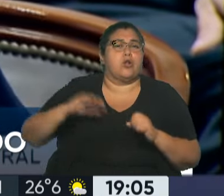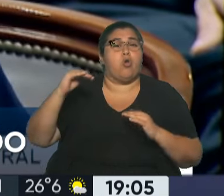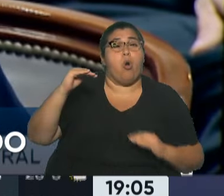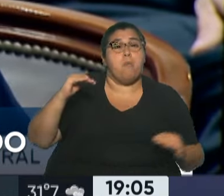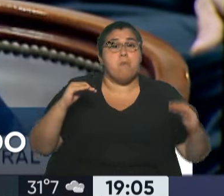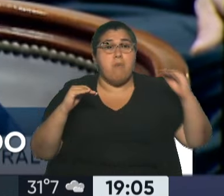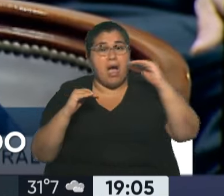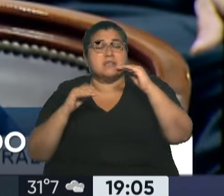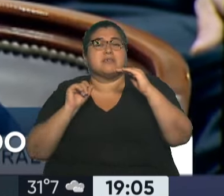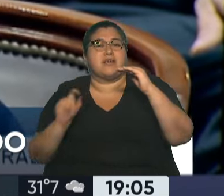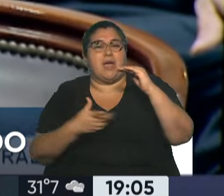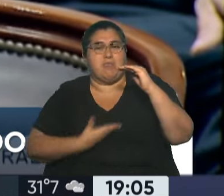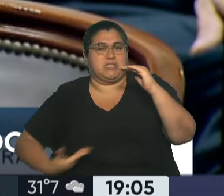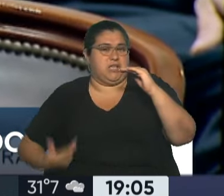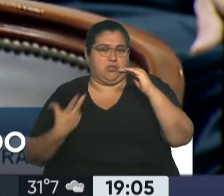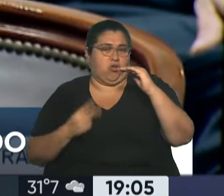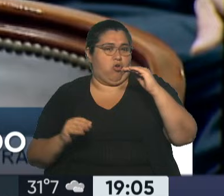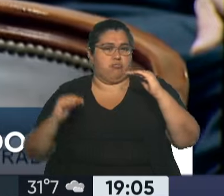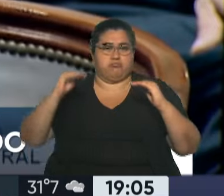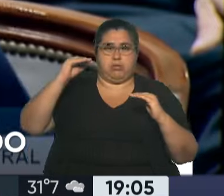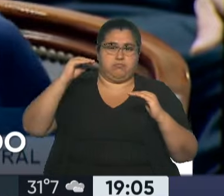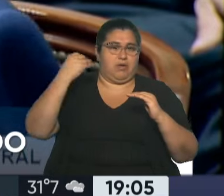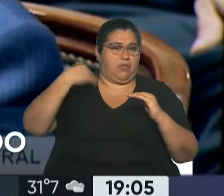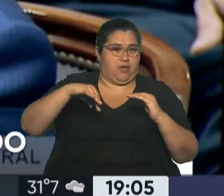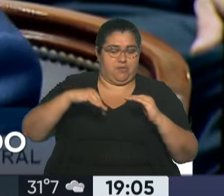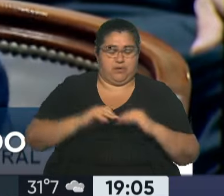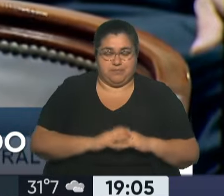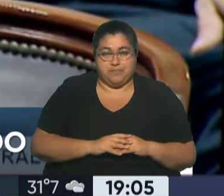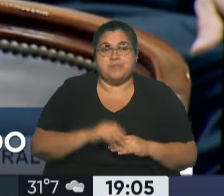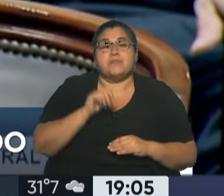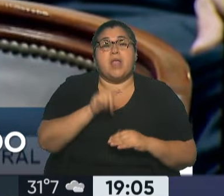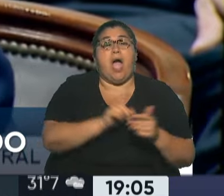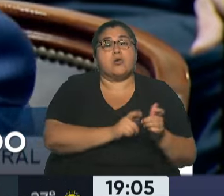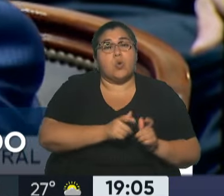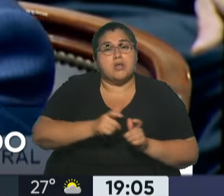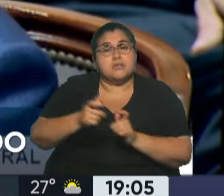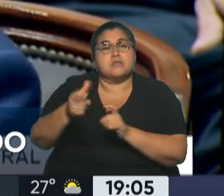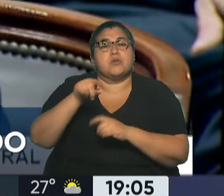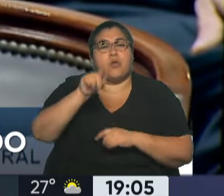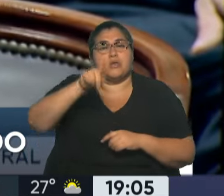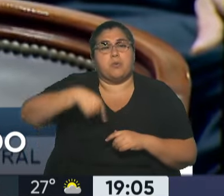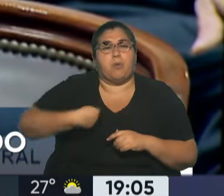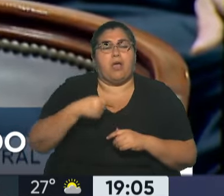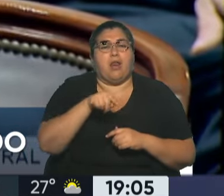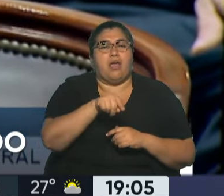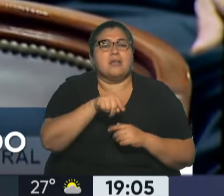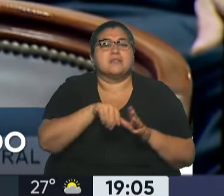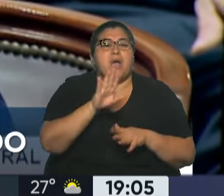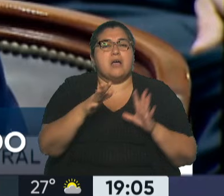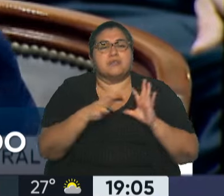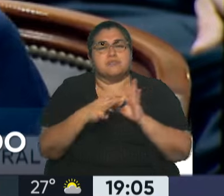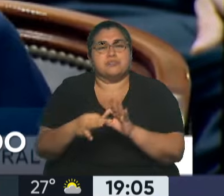mayor a la del presidente de la nación. Según el texto, las actualizaciones estarán atadas a la movilidad